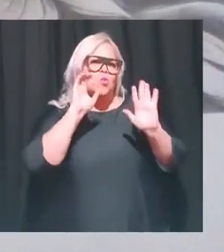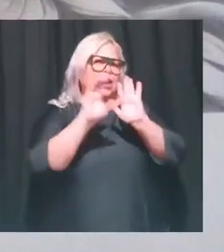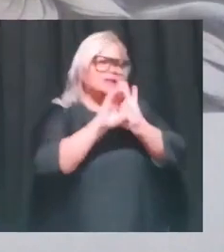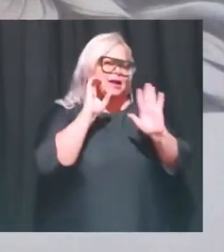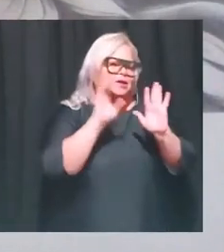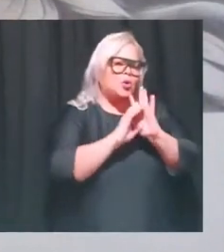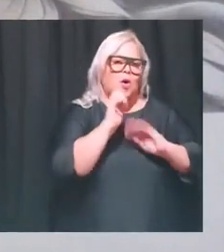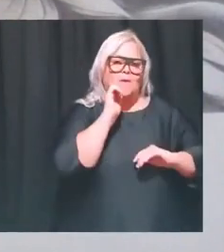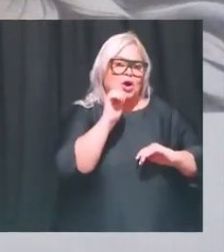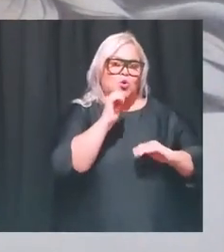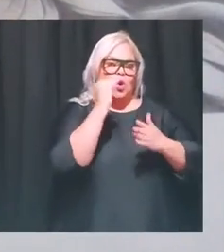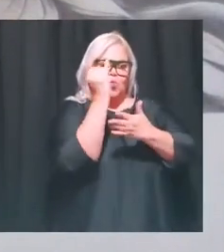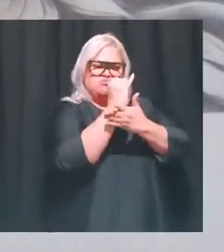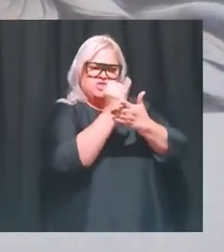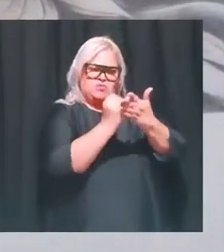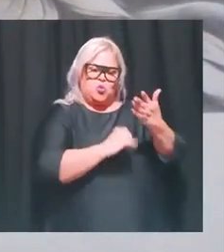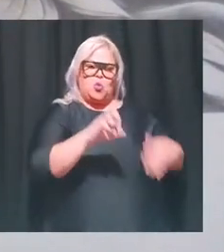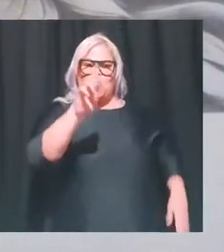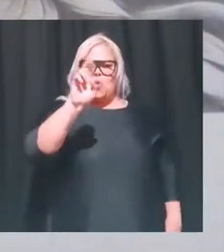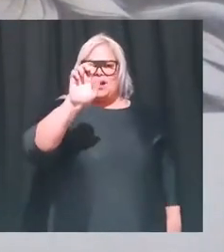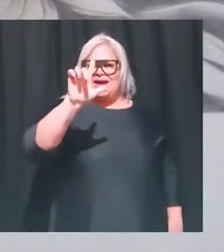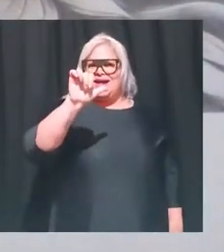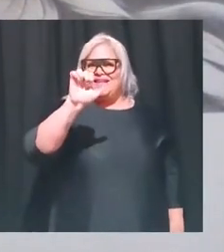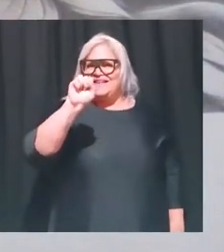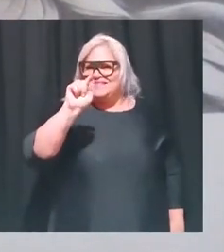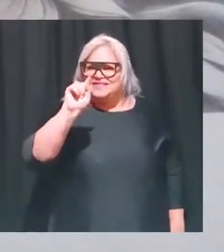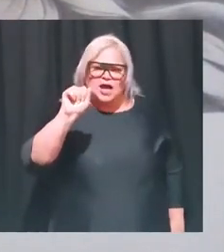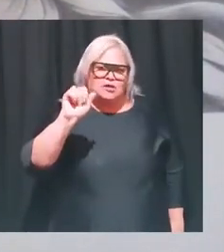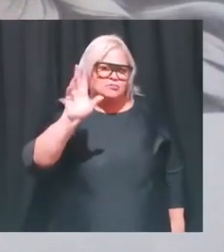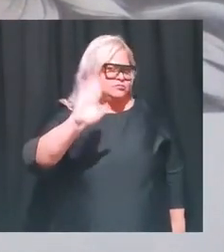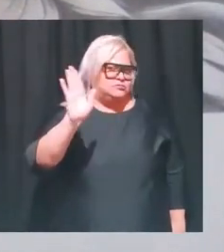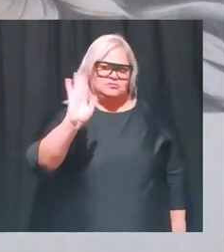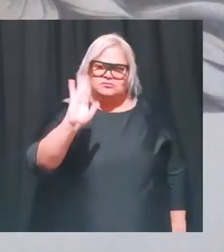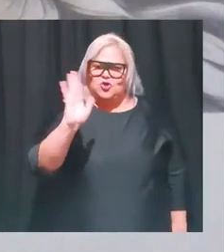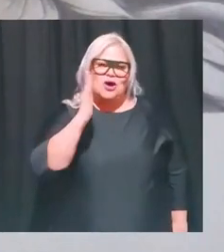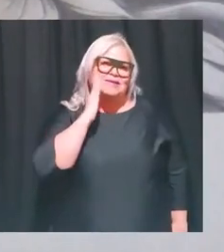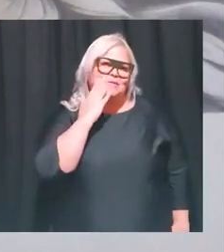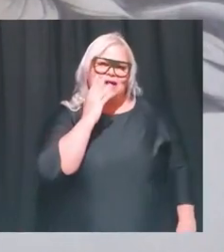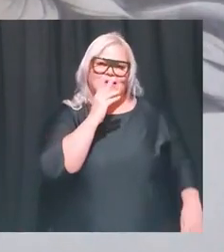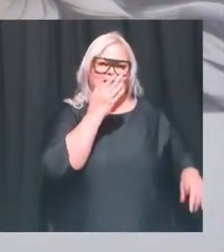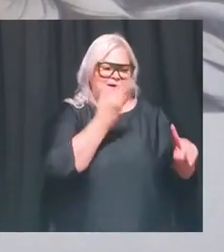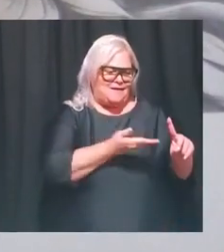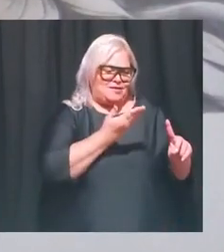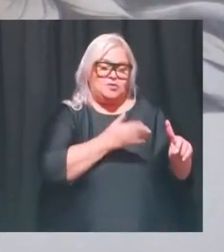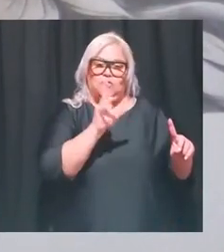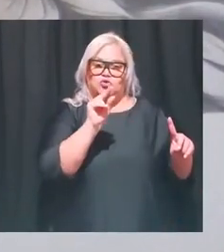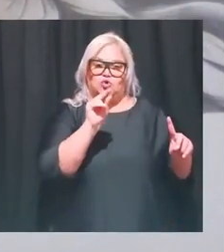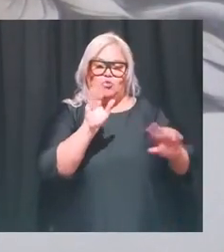retrato en el sentido de que va a ser un dibujo que se parezca a la persona sino más bien